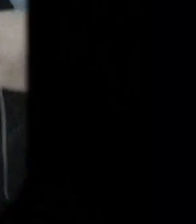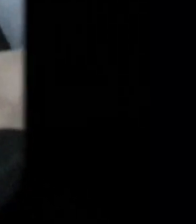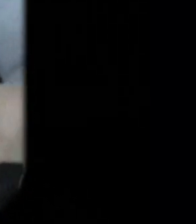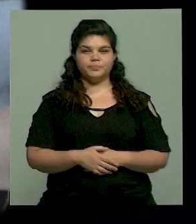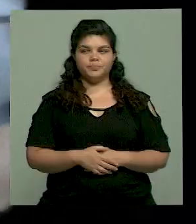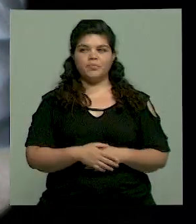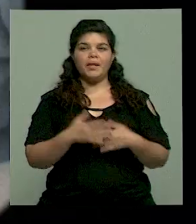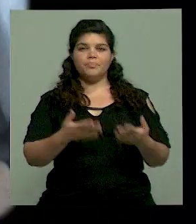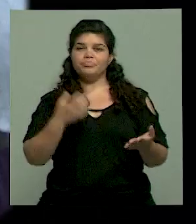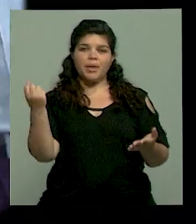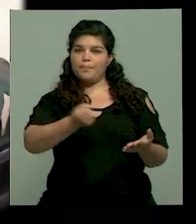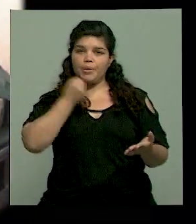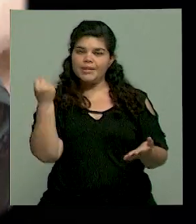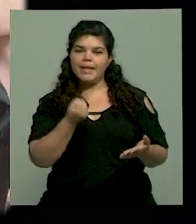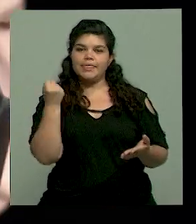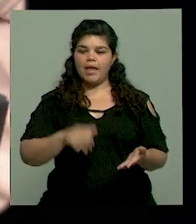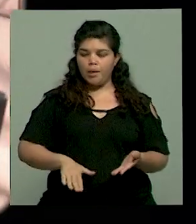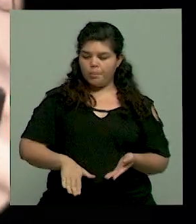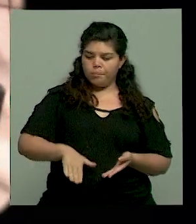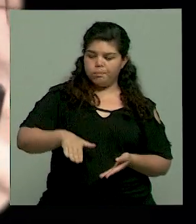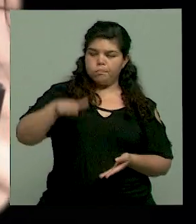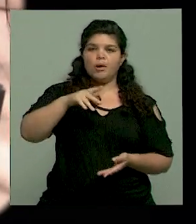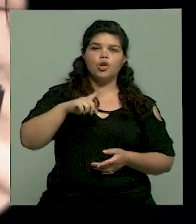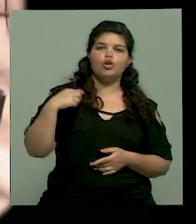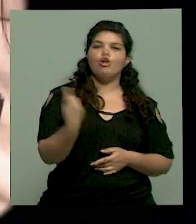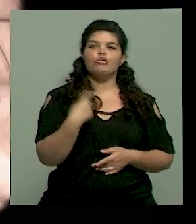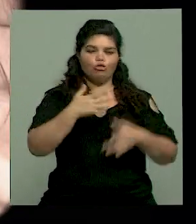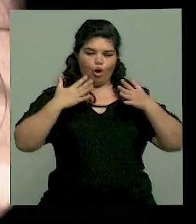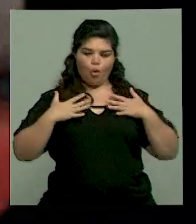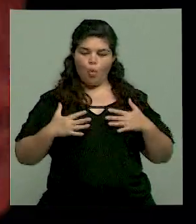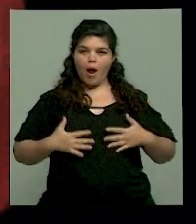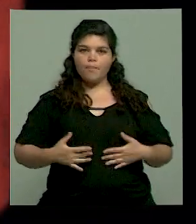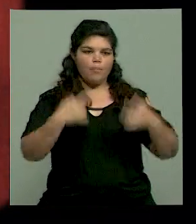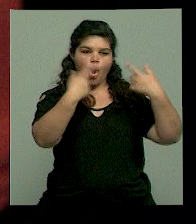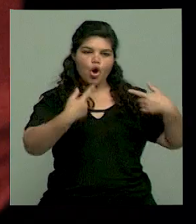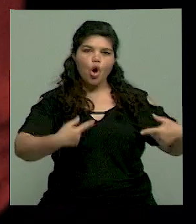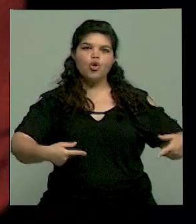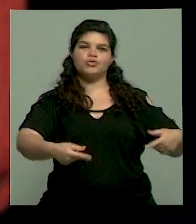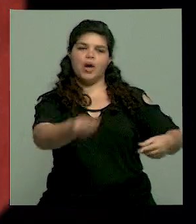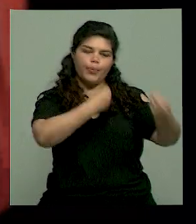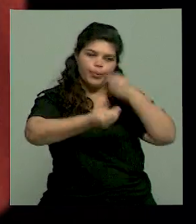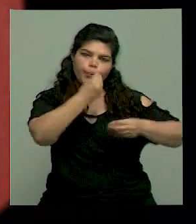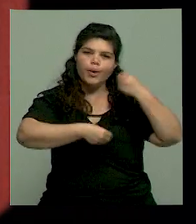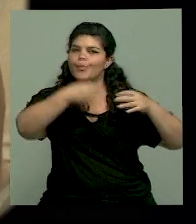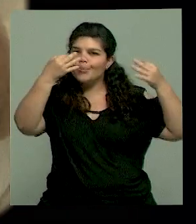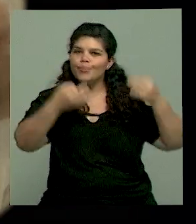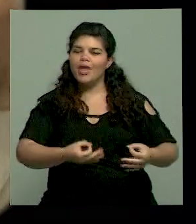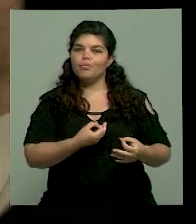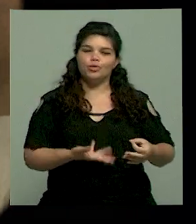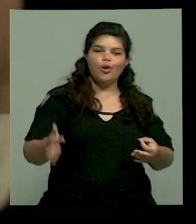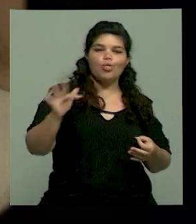Es importante que en cada etapa de nuestro desarrollo aportemos a nuestro cuerpo los nutrientes necesarios para la exigencia diaria.